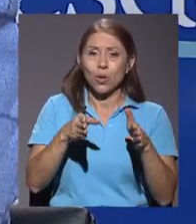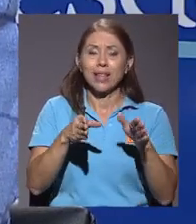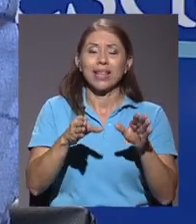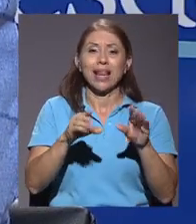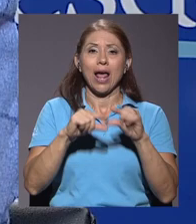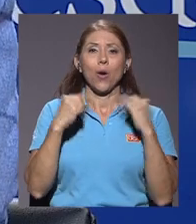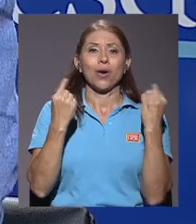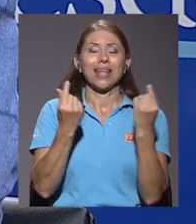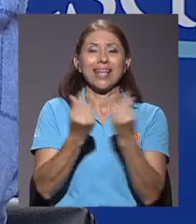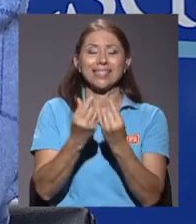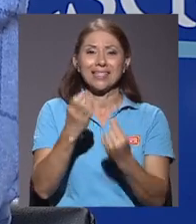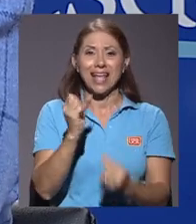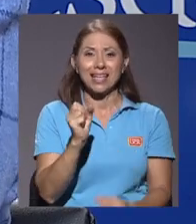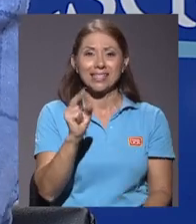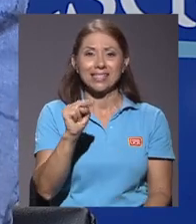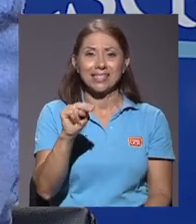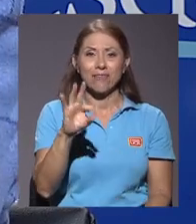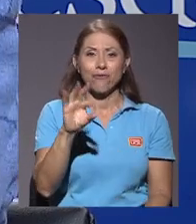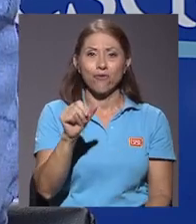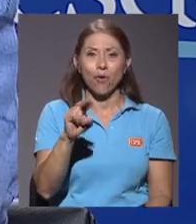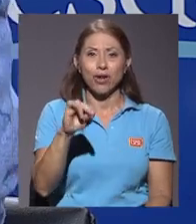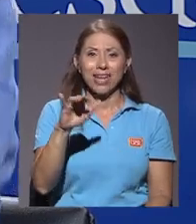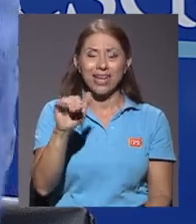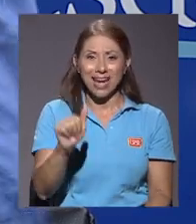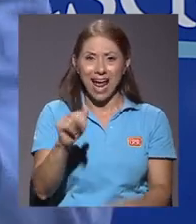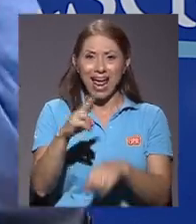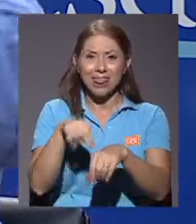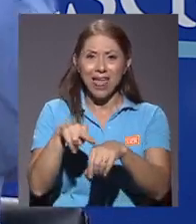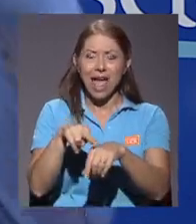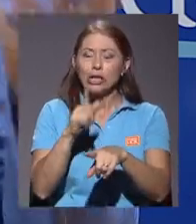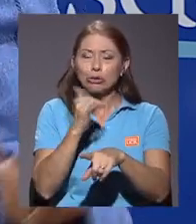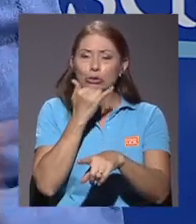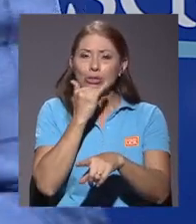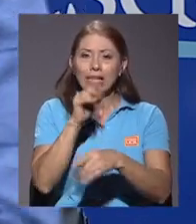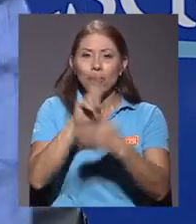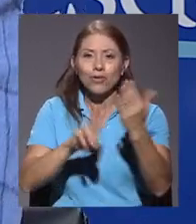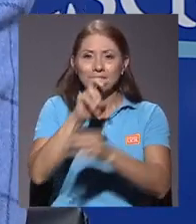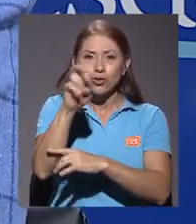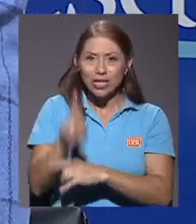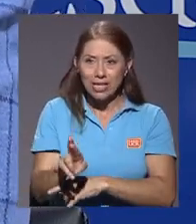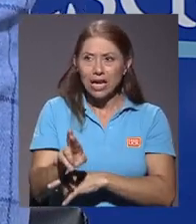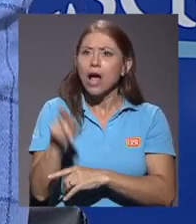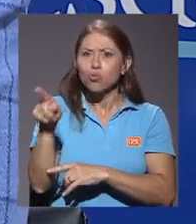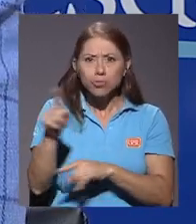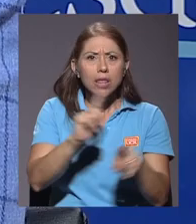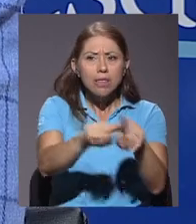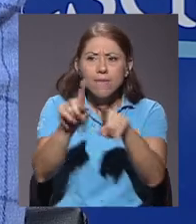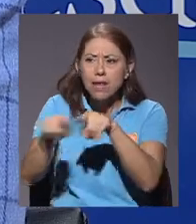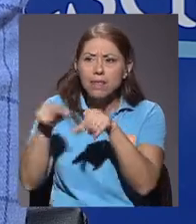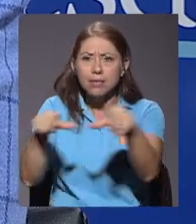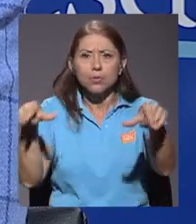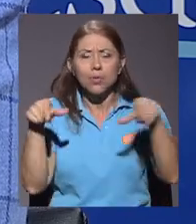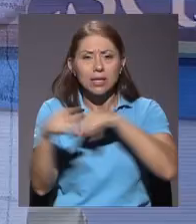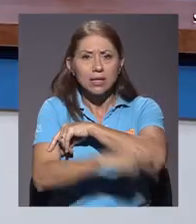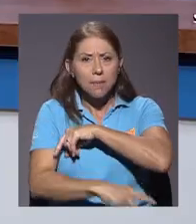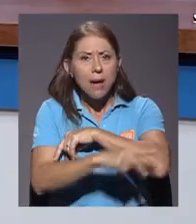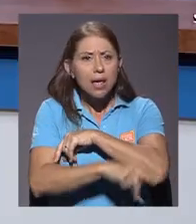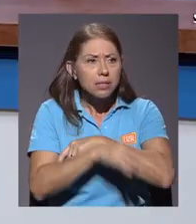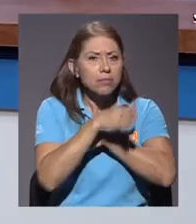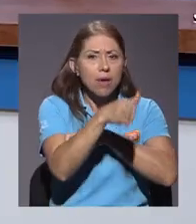Sinfónica Nacional de la Universidad de Costa Rica, y que incluso se han presentado a lo largo y ancho del país en diferentes momentos,